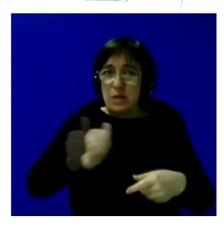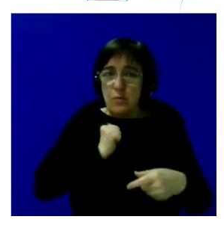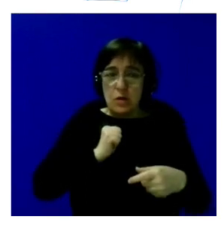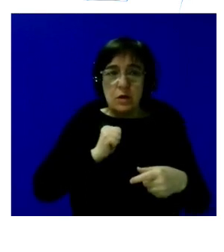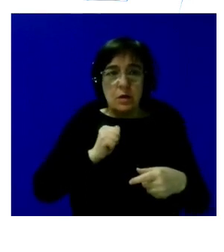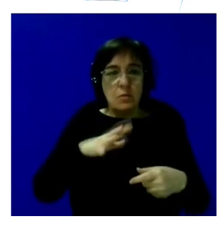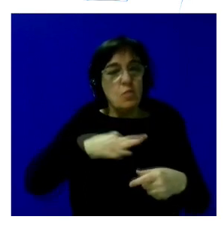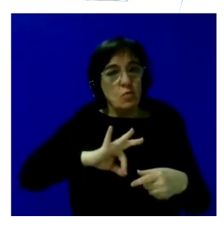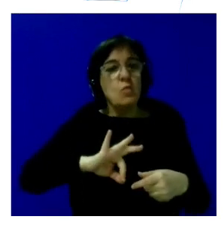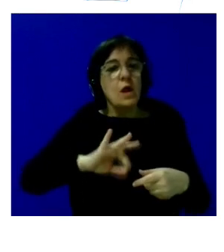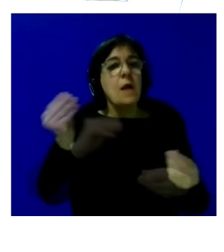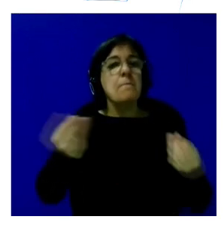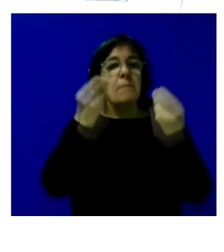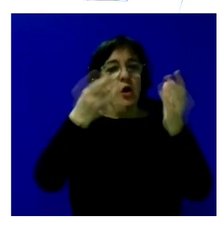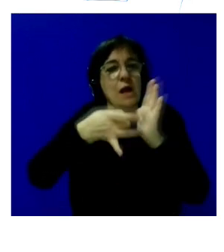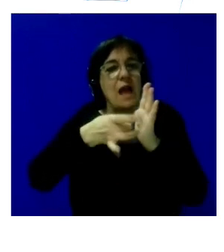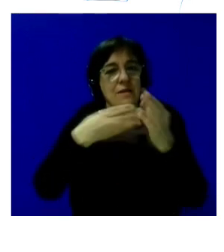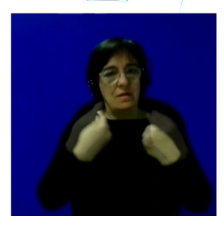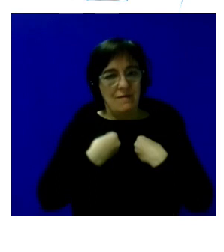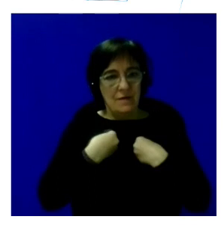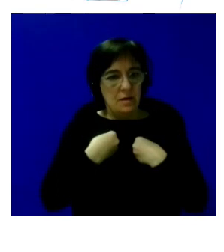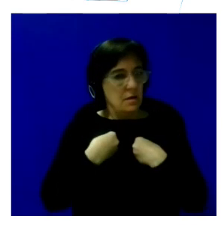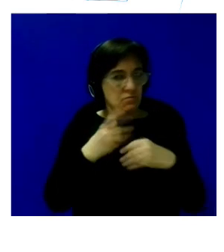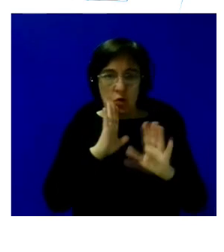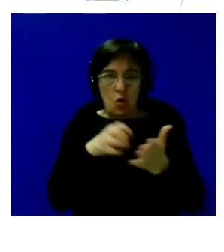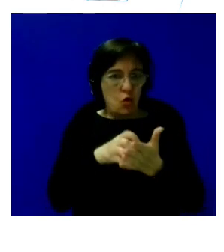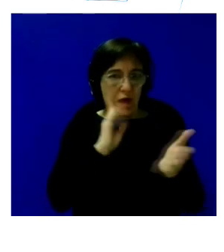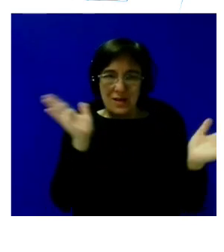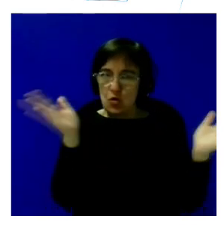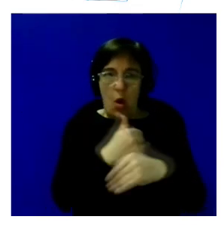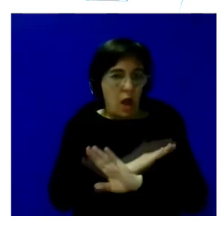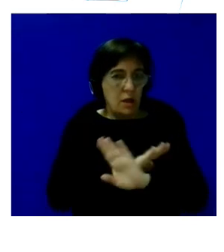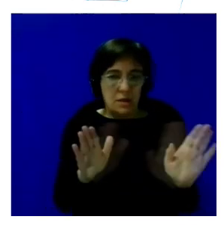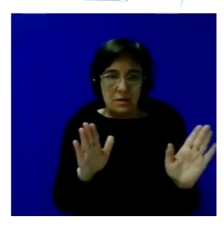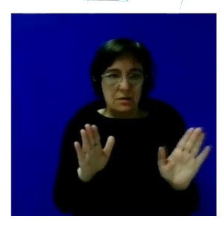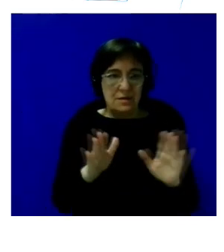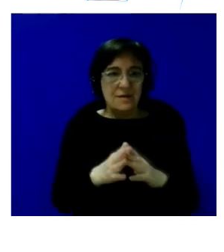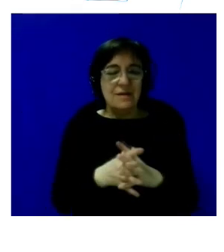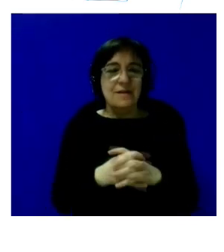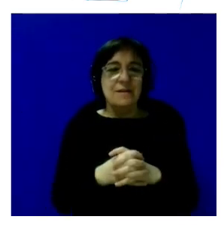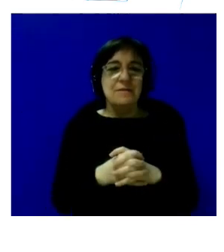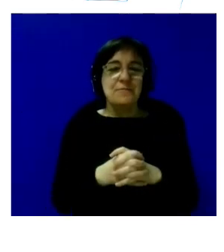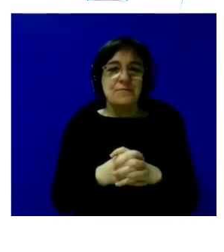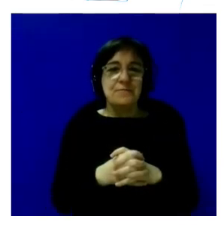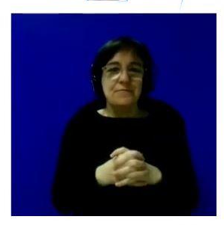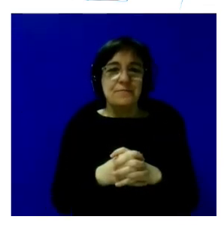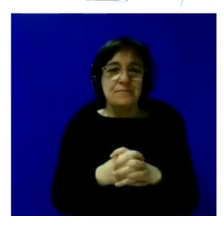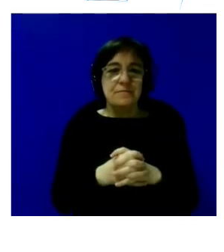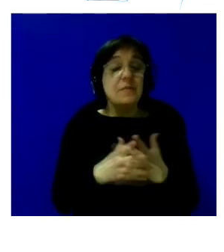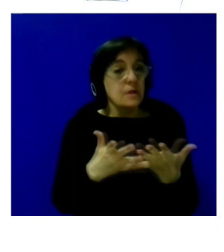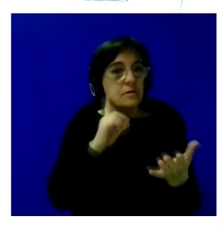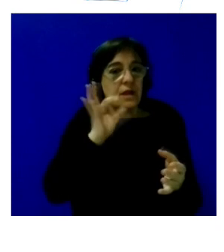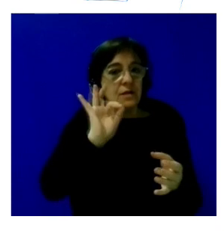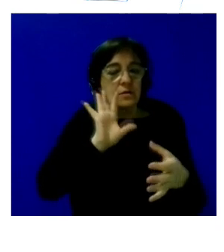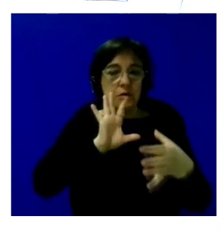la posibilidad de mejorar su calidad de vida esto es ineludable ineludable ineludible y forma